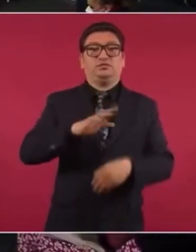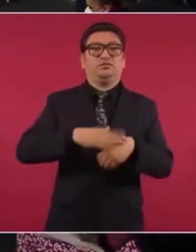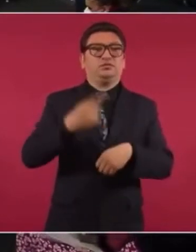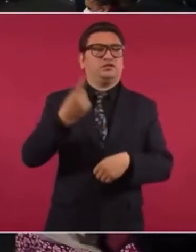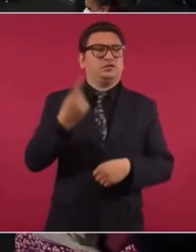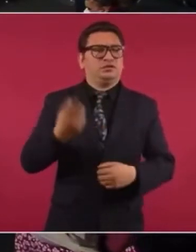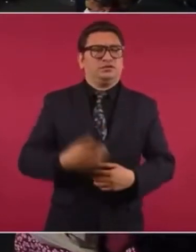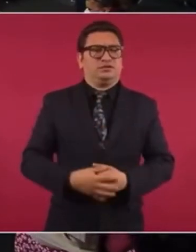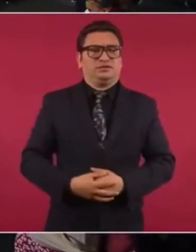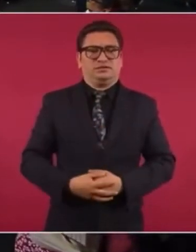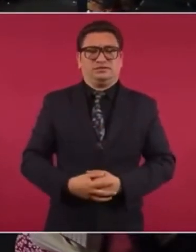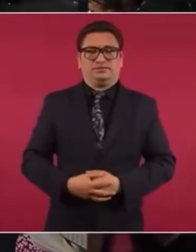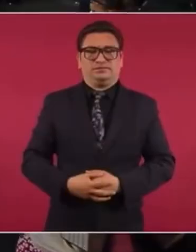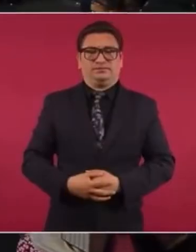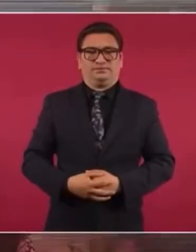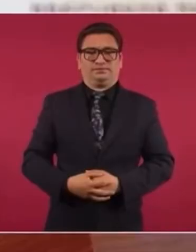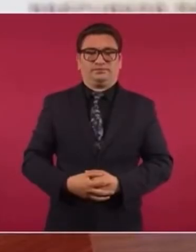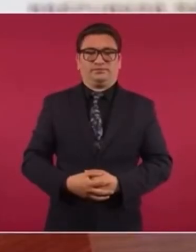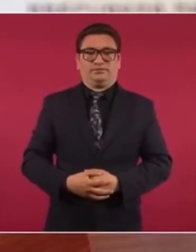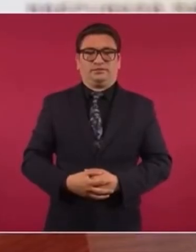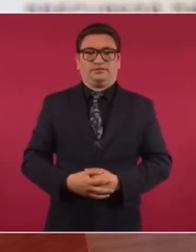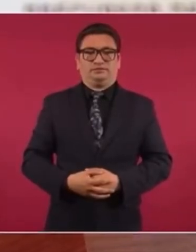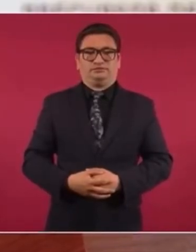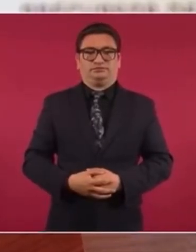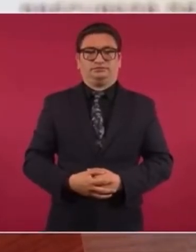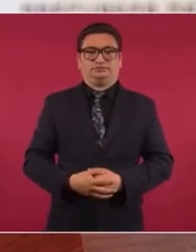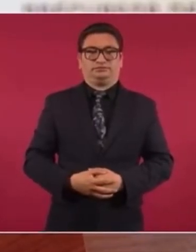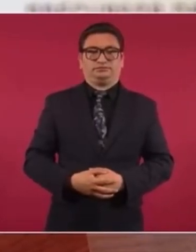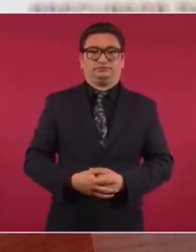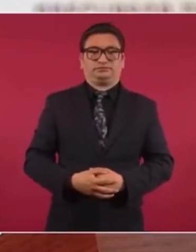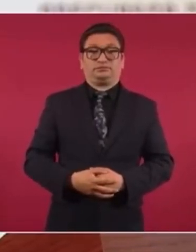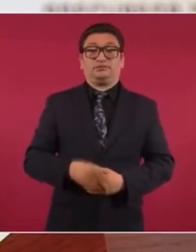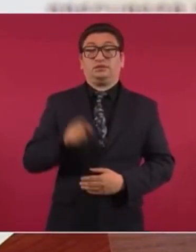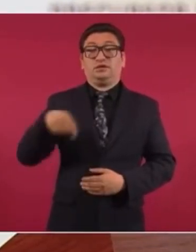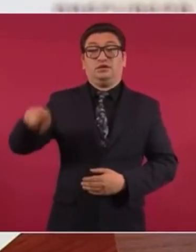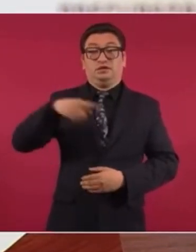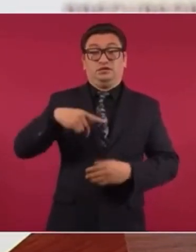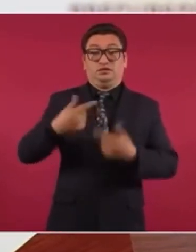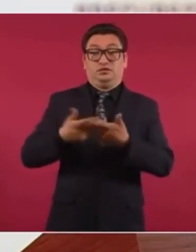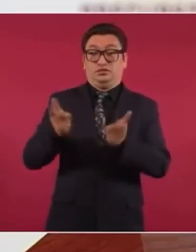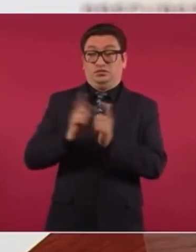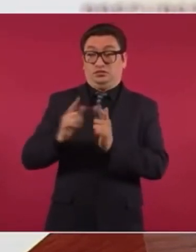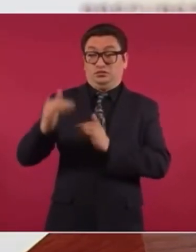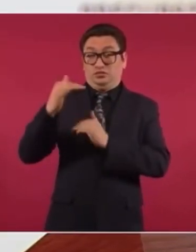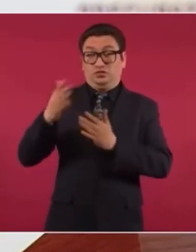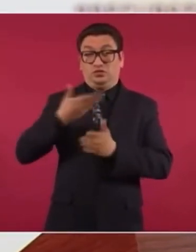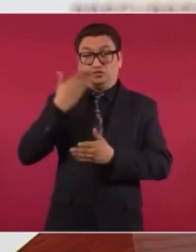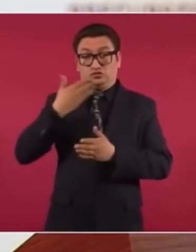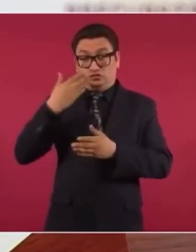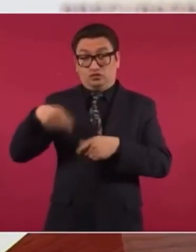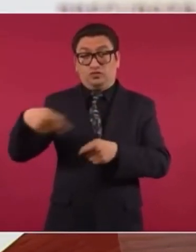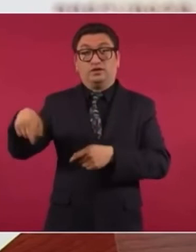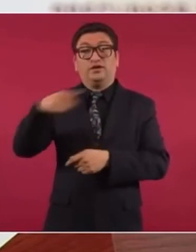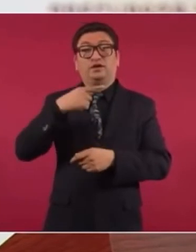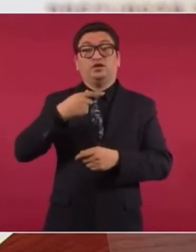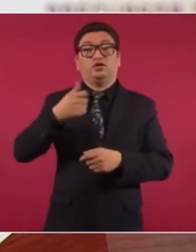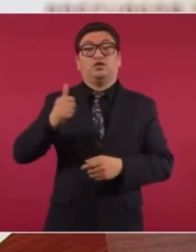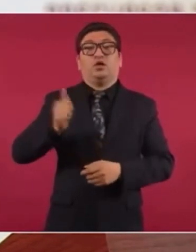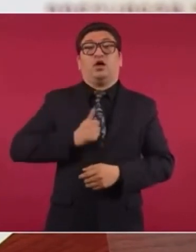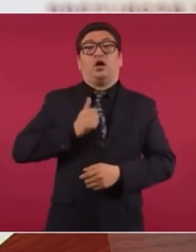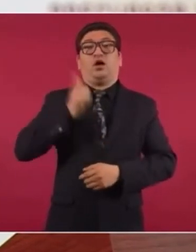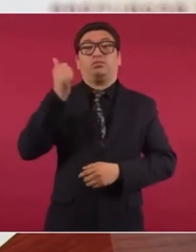los conservadores y sus voceros aprovechan